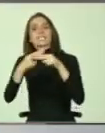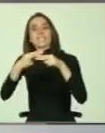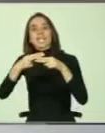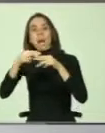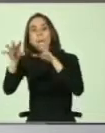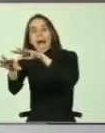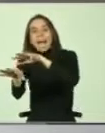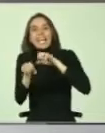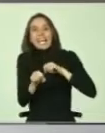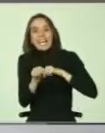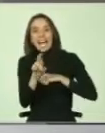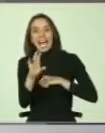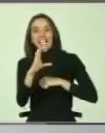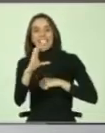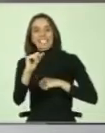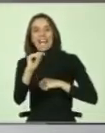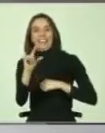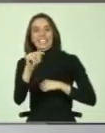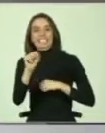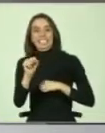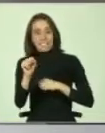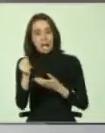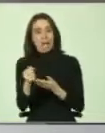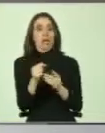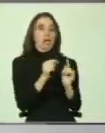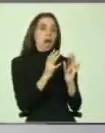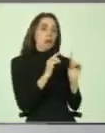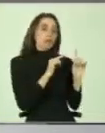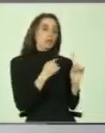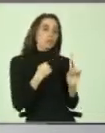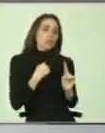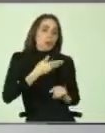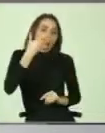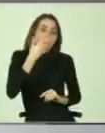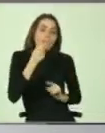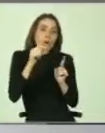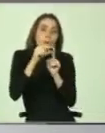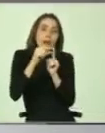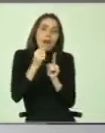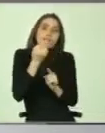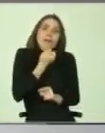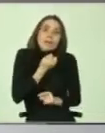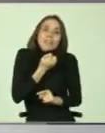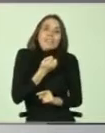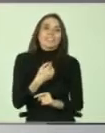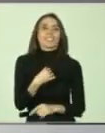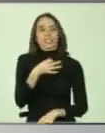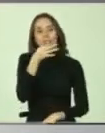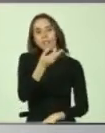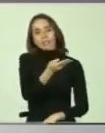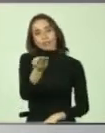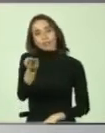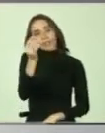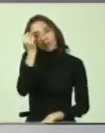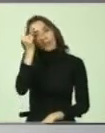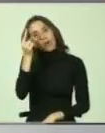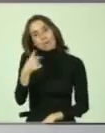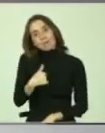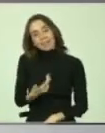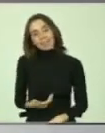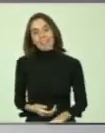eso, si es que dentro de lo que esta intervención a lo mejor hay alguna palabra inadecuada, apelaré a su comprensión,